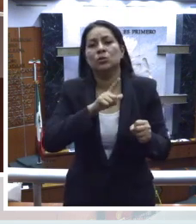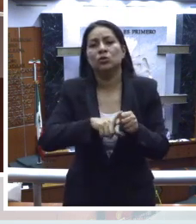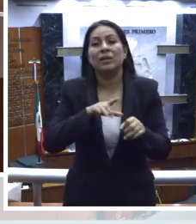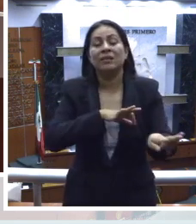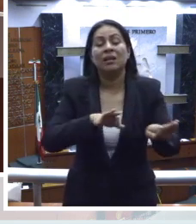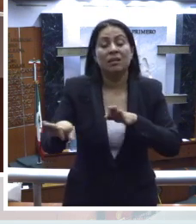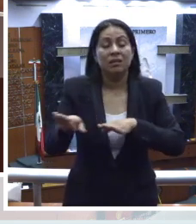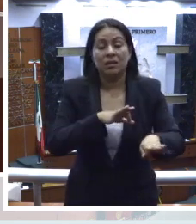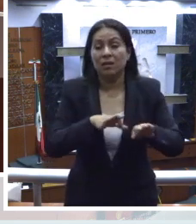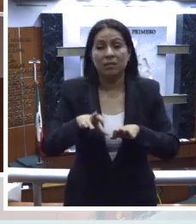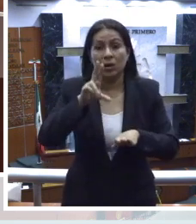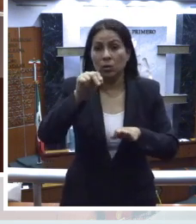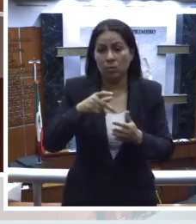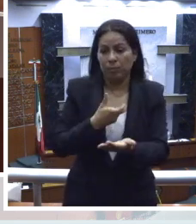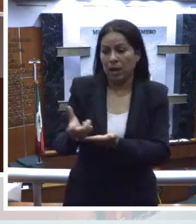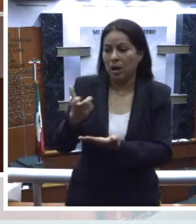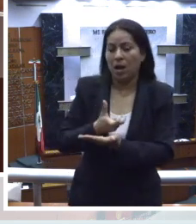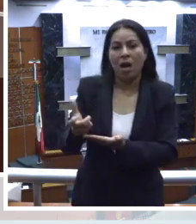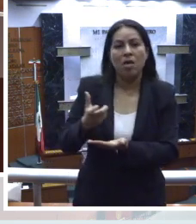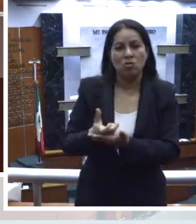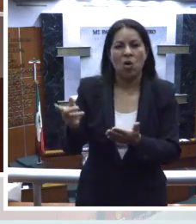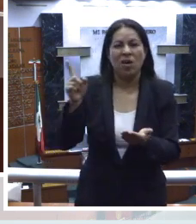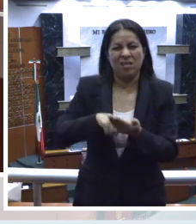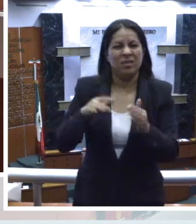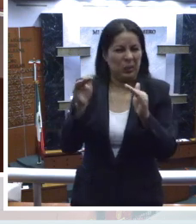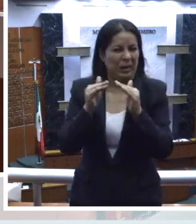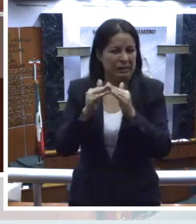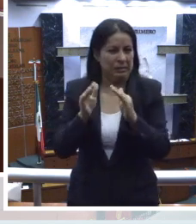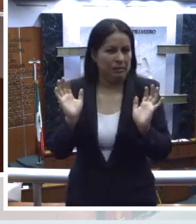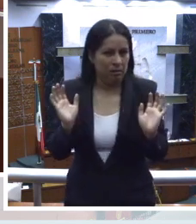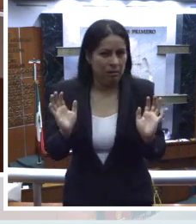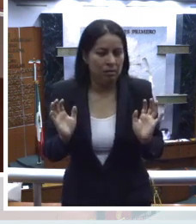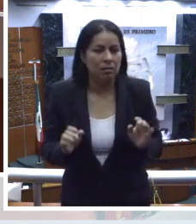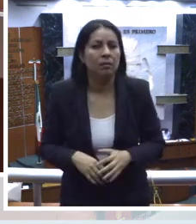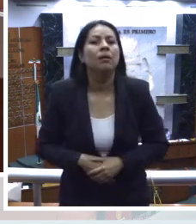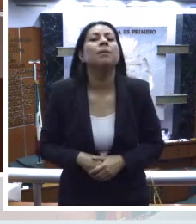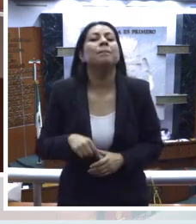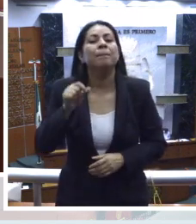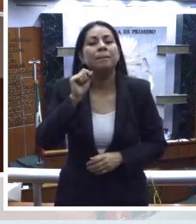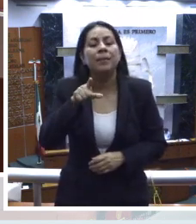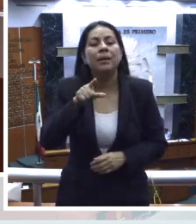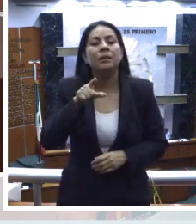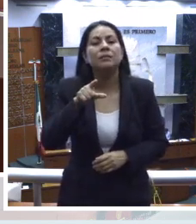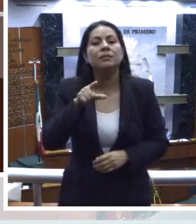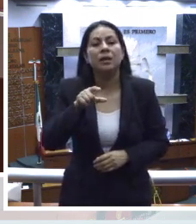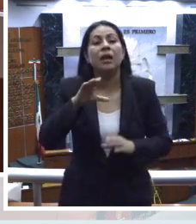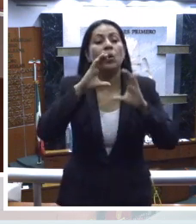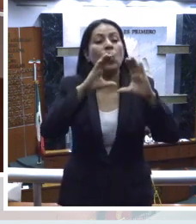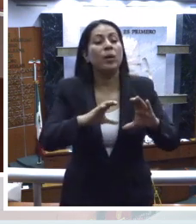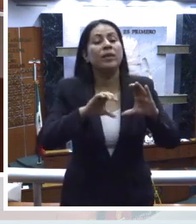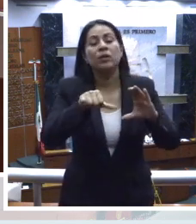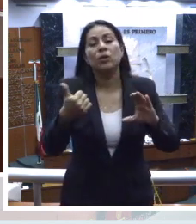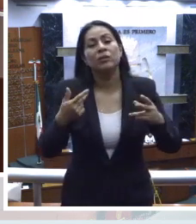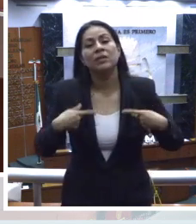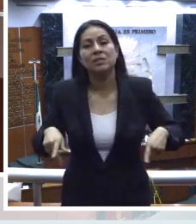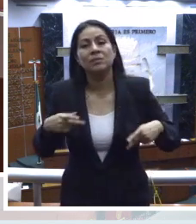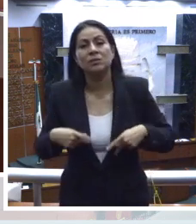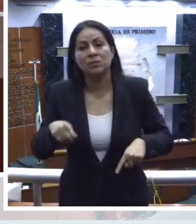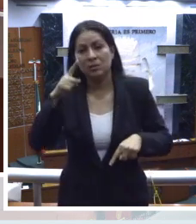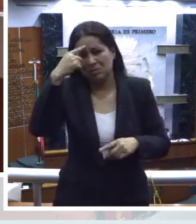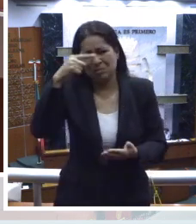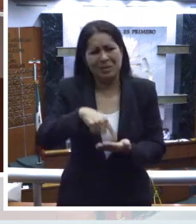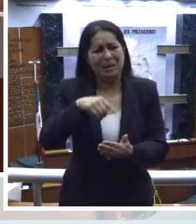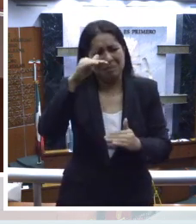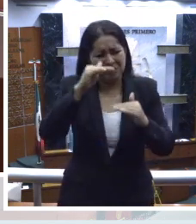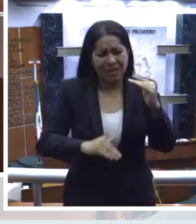trabajo no remunerado, específicamente el que dedican al cuidado de otros. Para eliminar estas condiciones